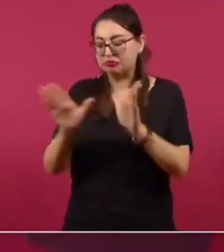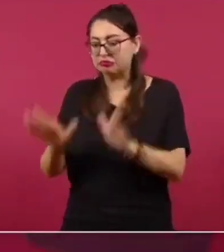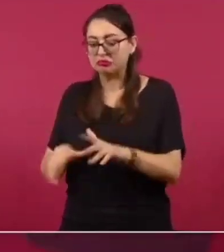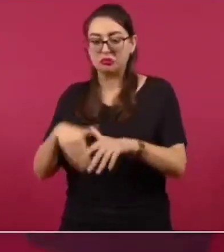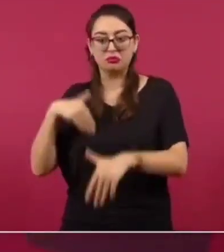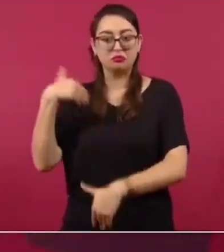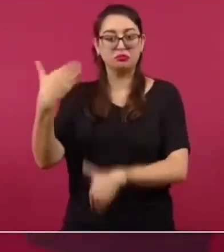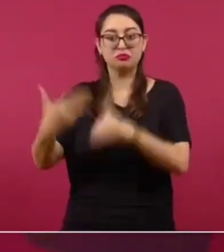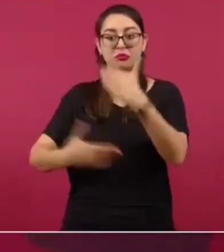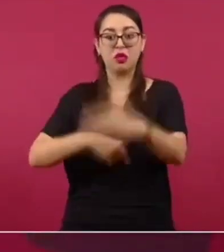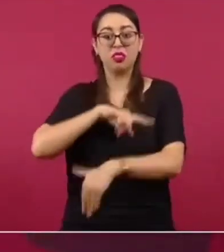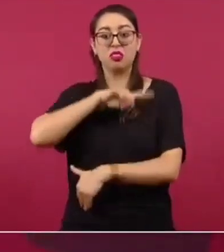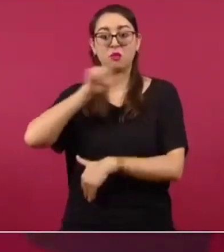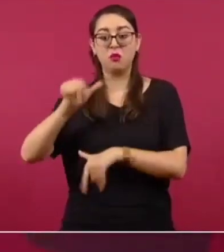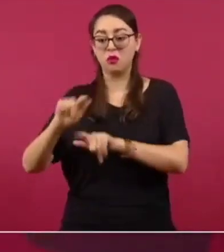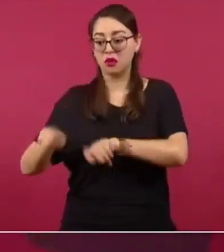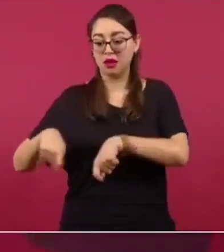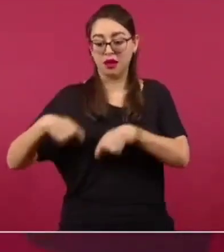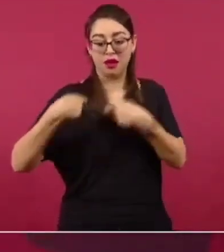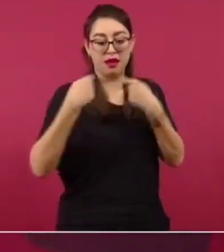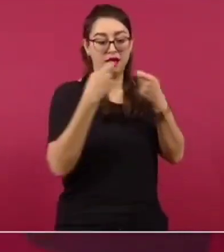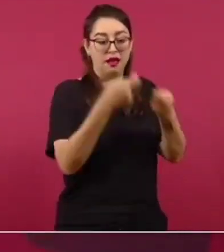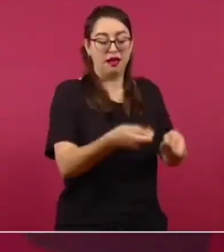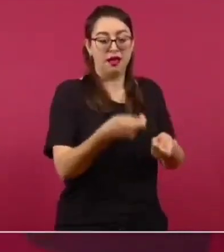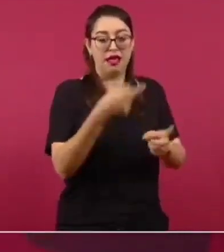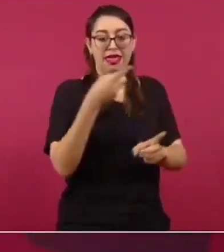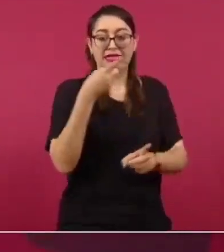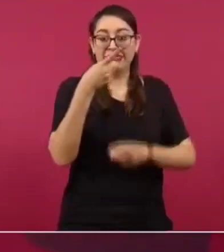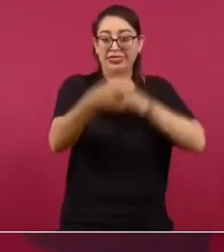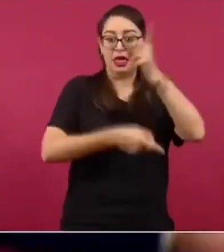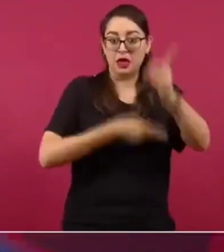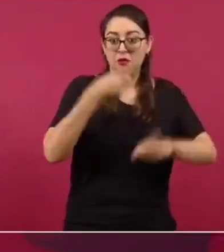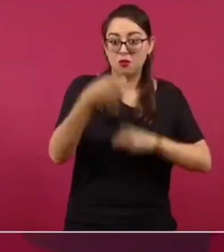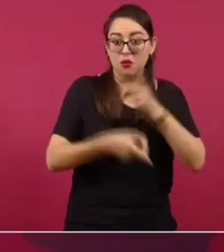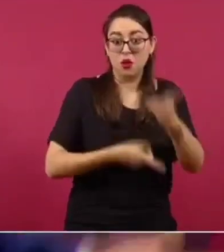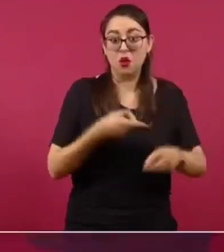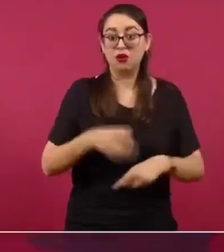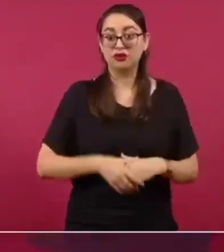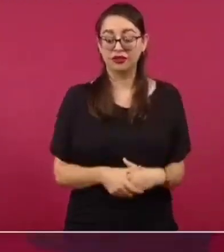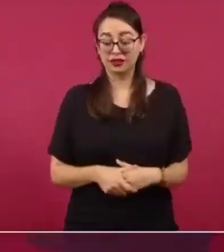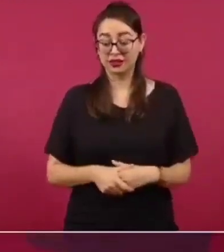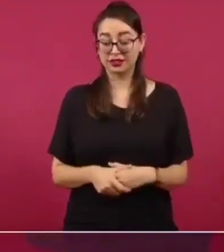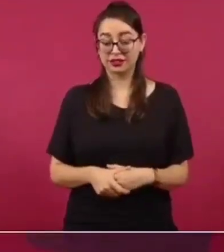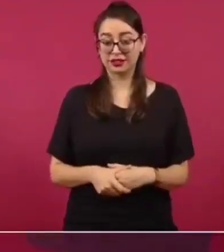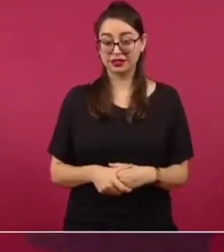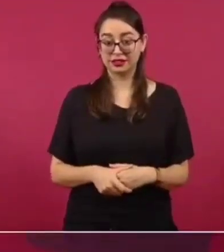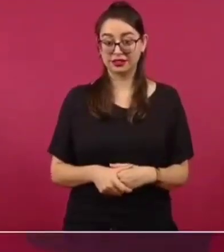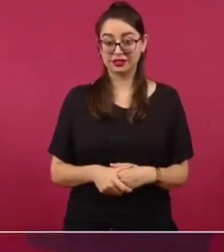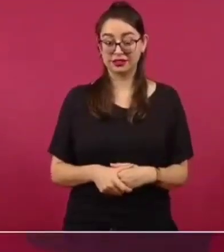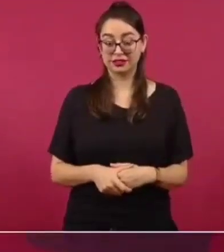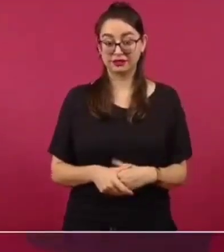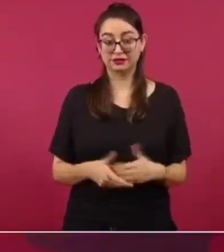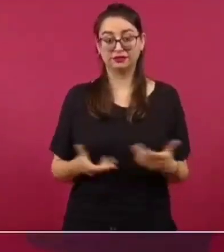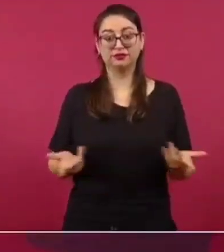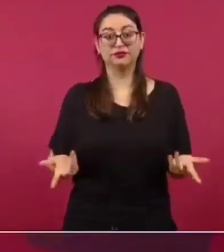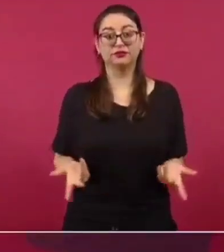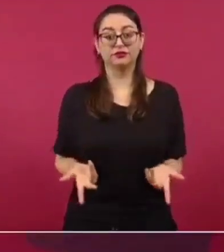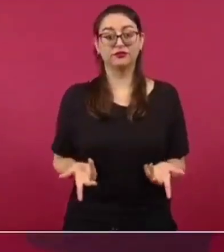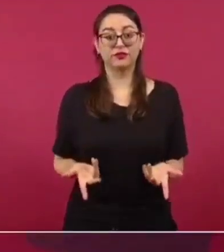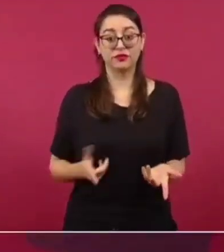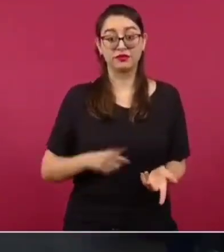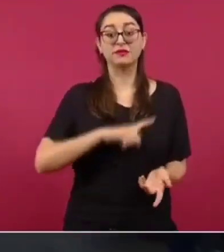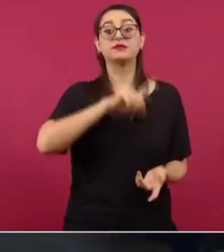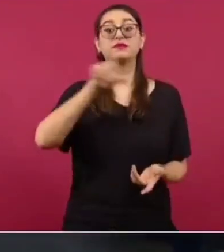o no sé si primero al deporte y luego al… no, fue al revés. Entonces, Michoacán y luego